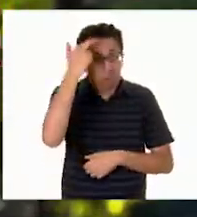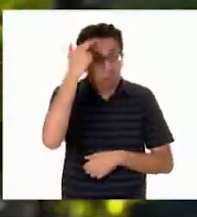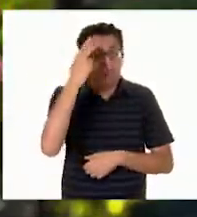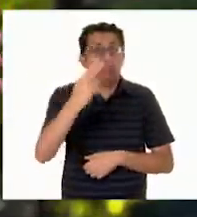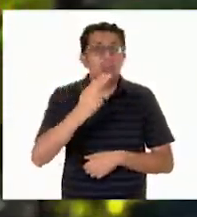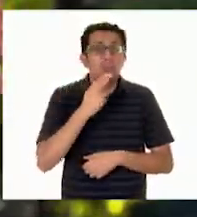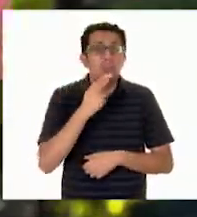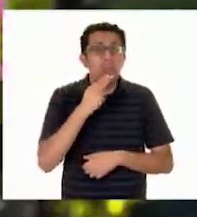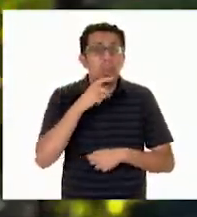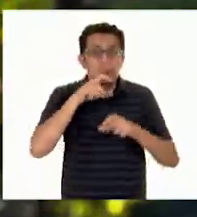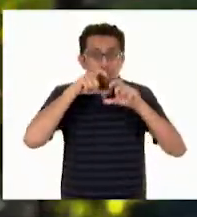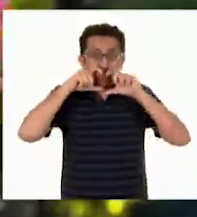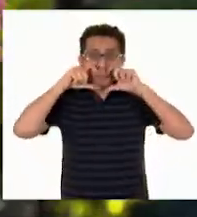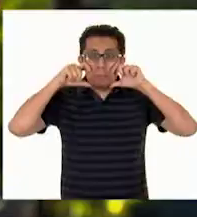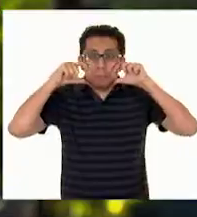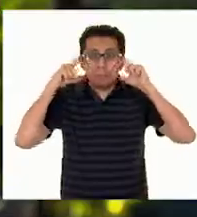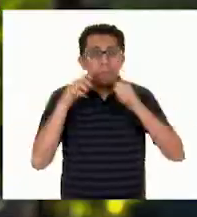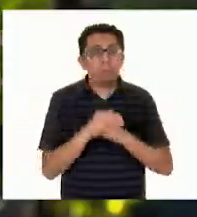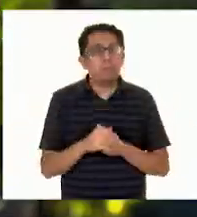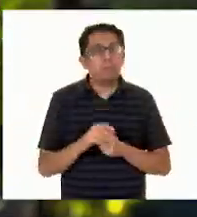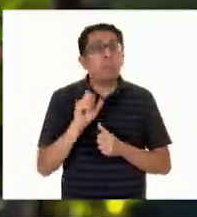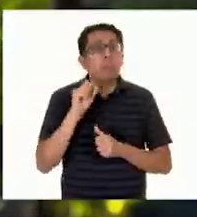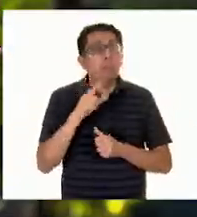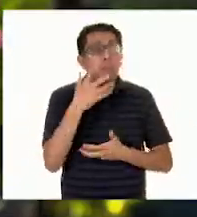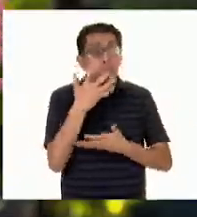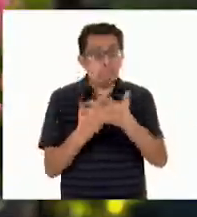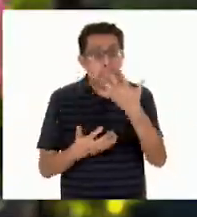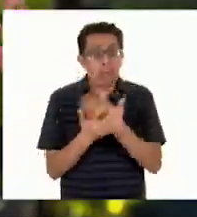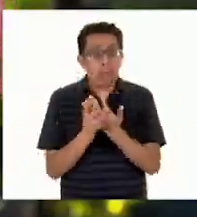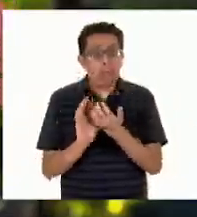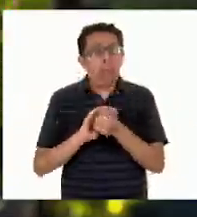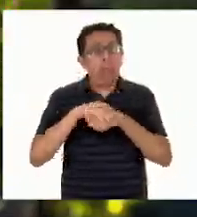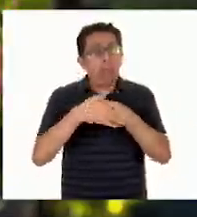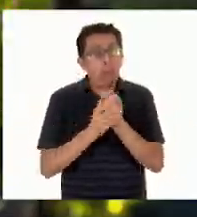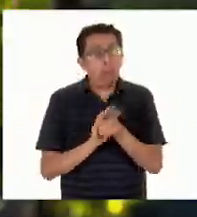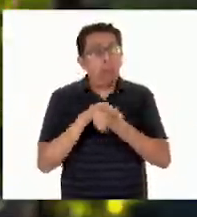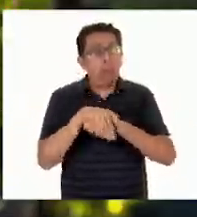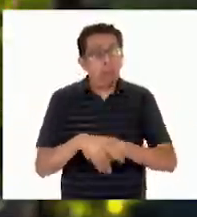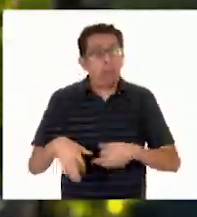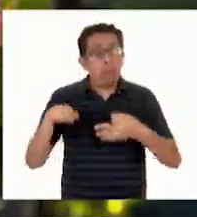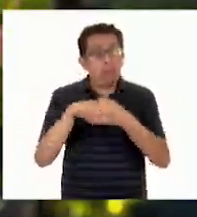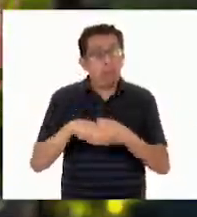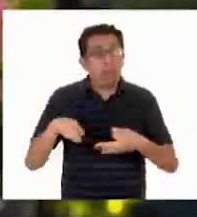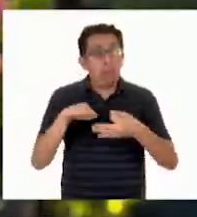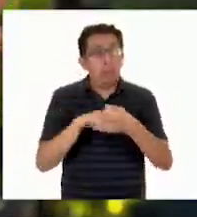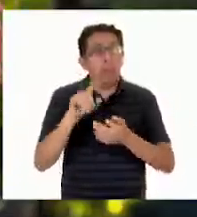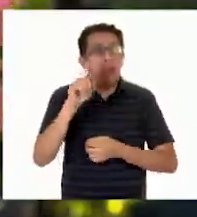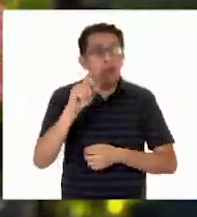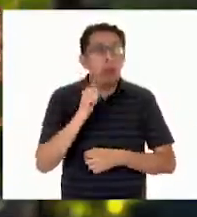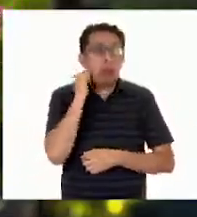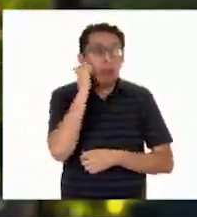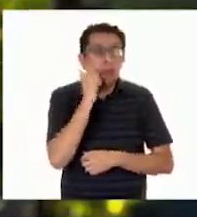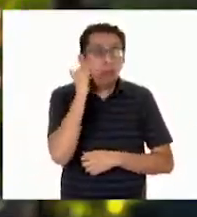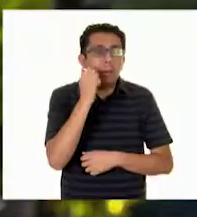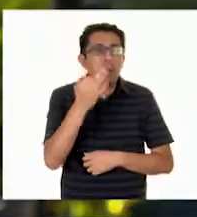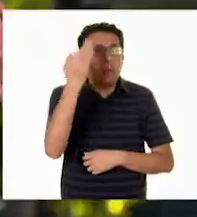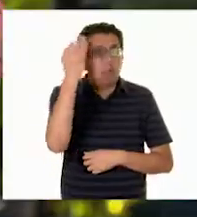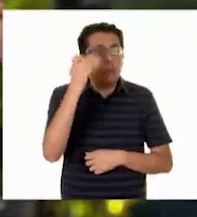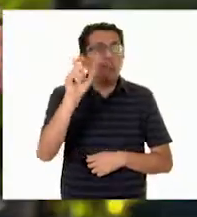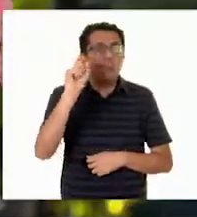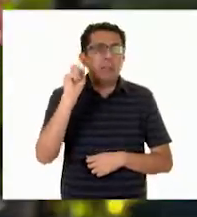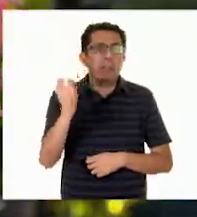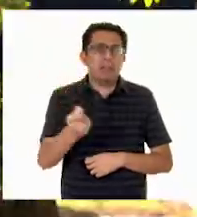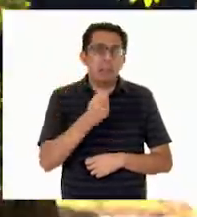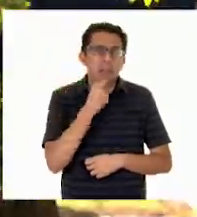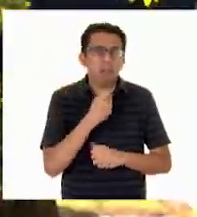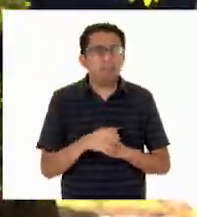utiliza el cubrebocas. Lava tus manos frecuentemente con agua y con jabón por lo menos durante 20